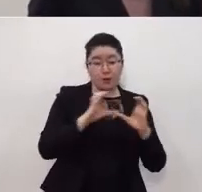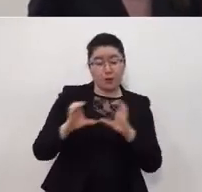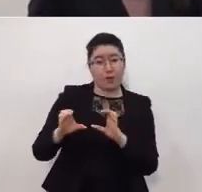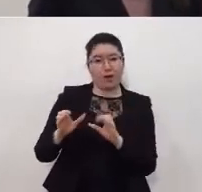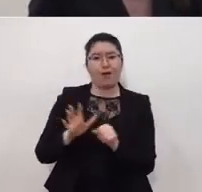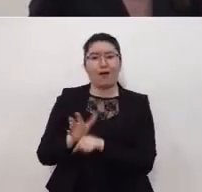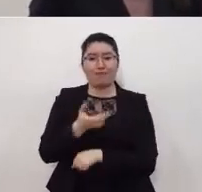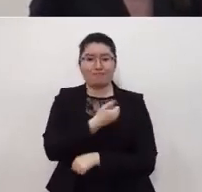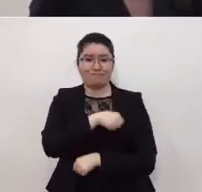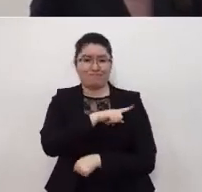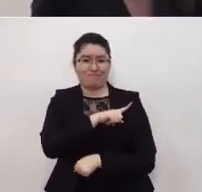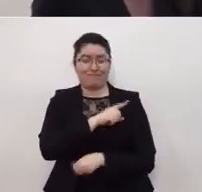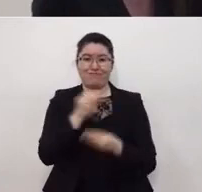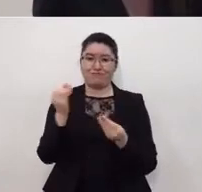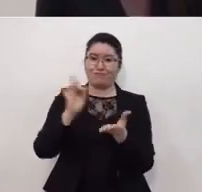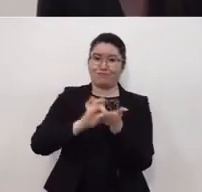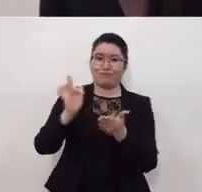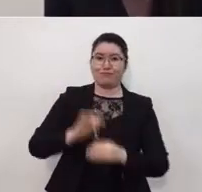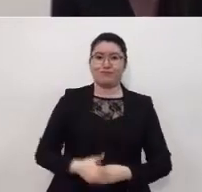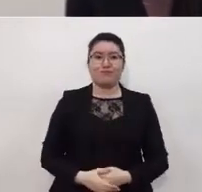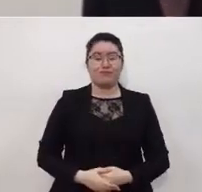todos muchas gracias